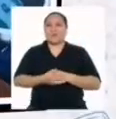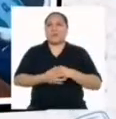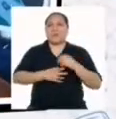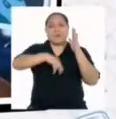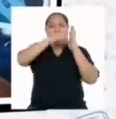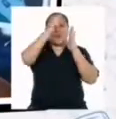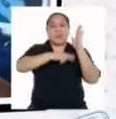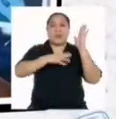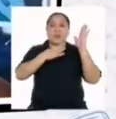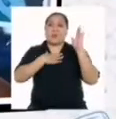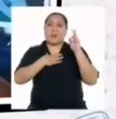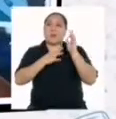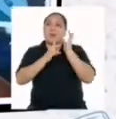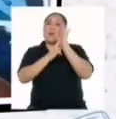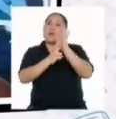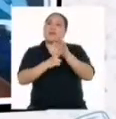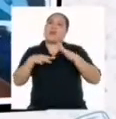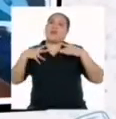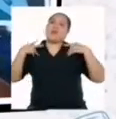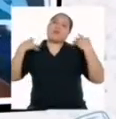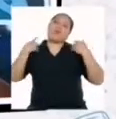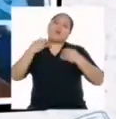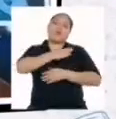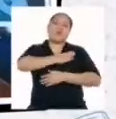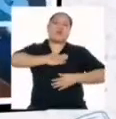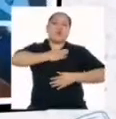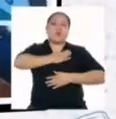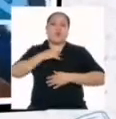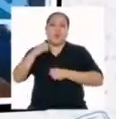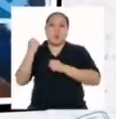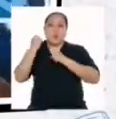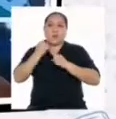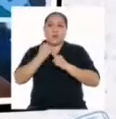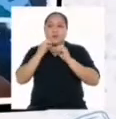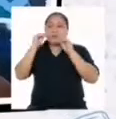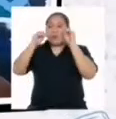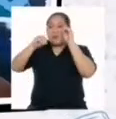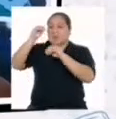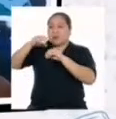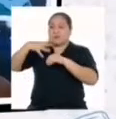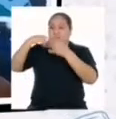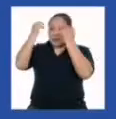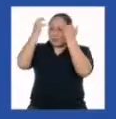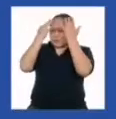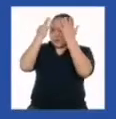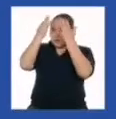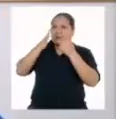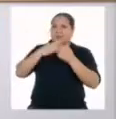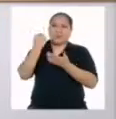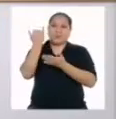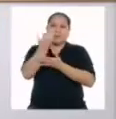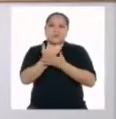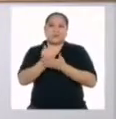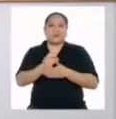Pintar para mí representa alegría, ya que disfruto de poder desarrollar toda mi creatividad en mis dibujos.